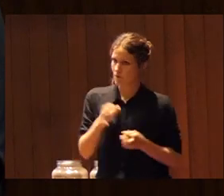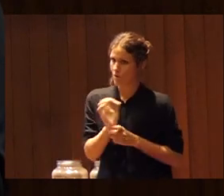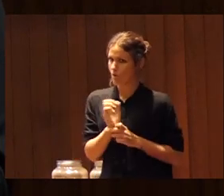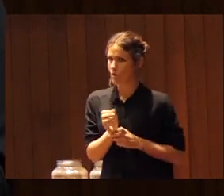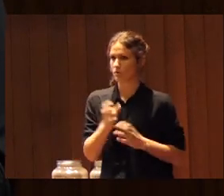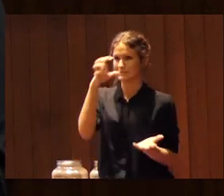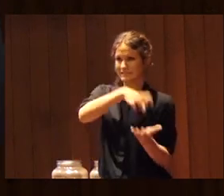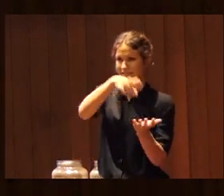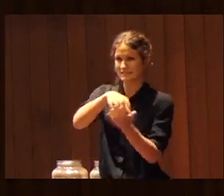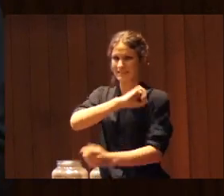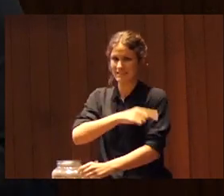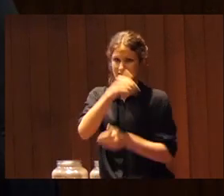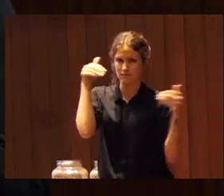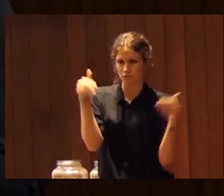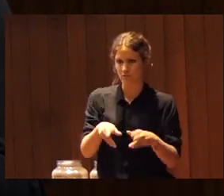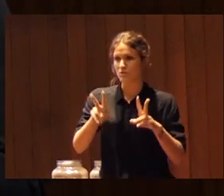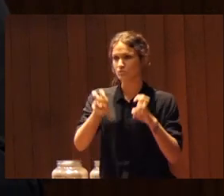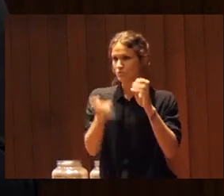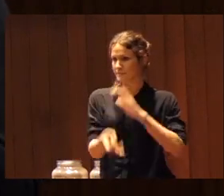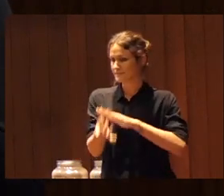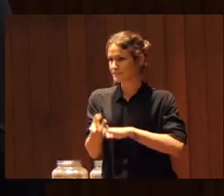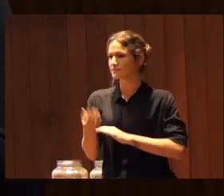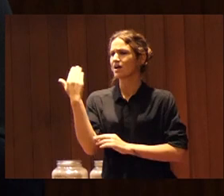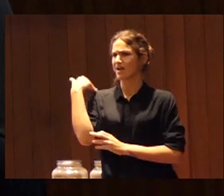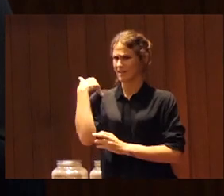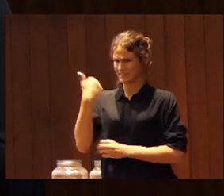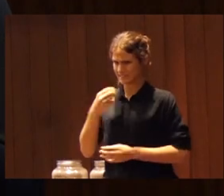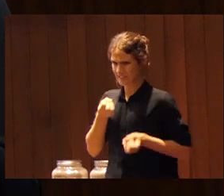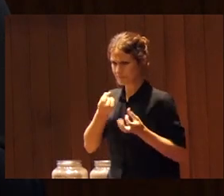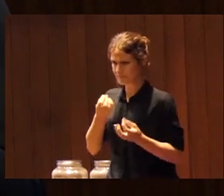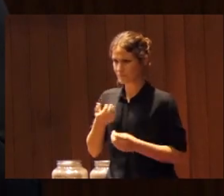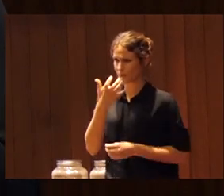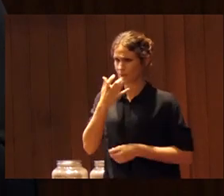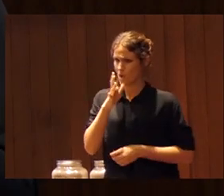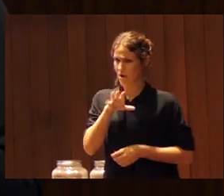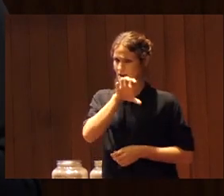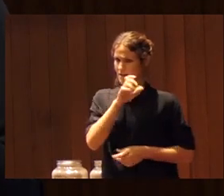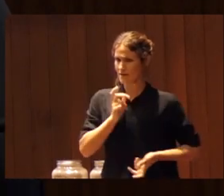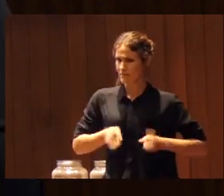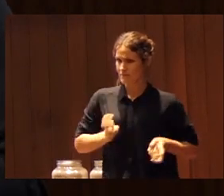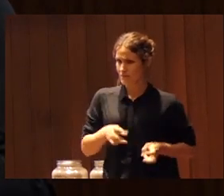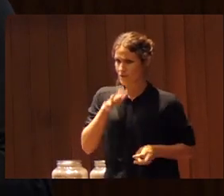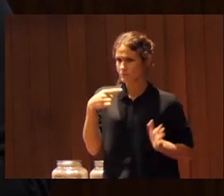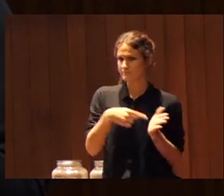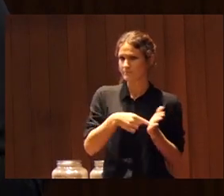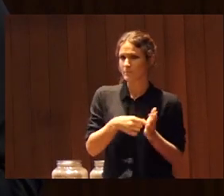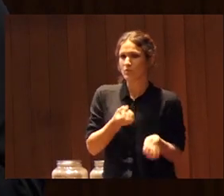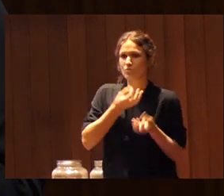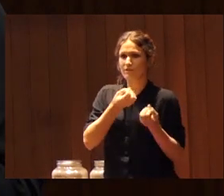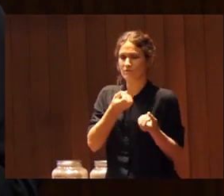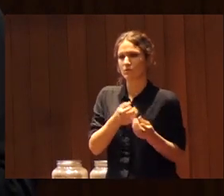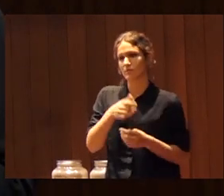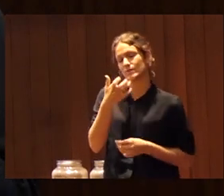nuevas instalaciones deportivas que ayer lo estuvimos comentando por ejemplo en estos momentos en el País Vasco se exige un informe de impacto de